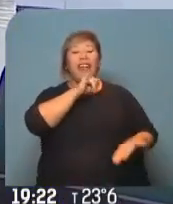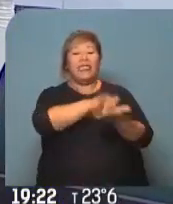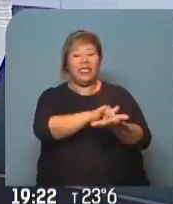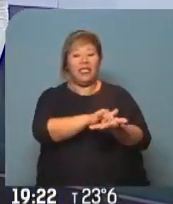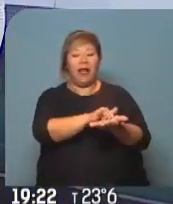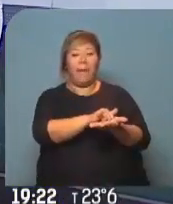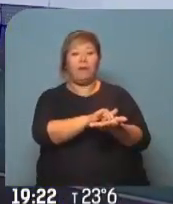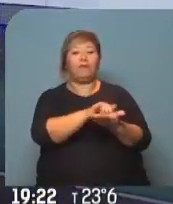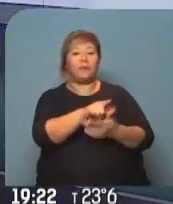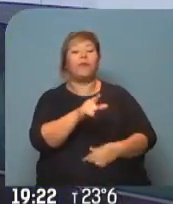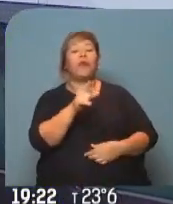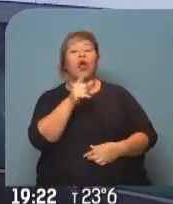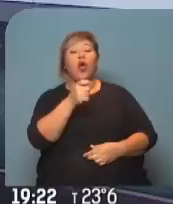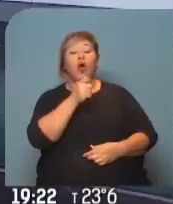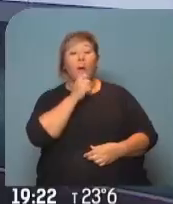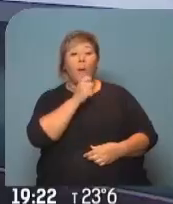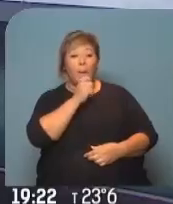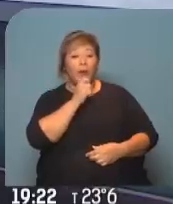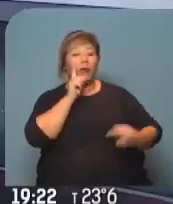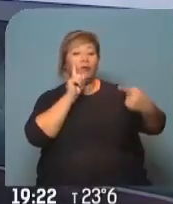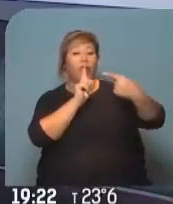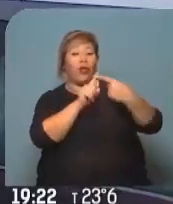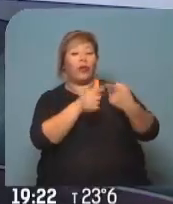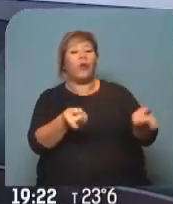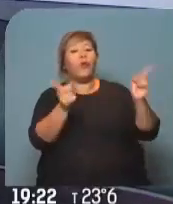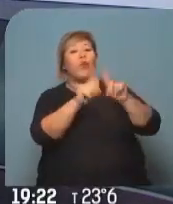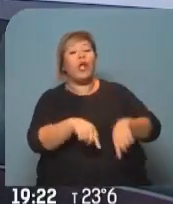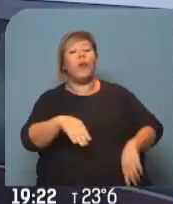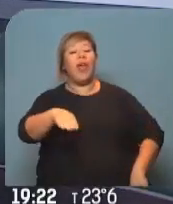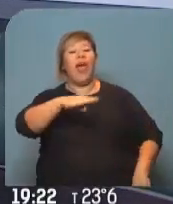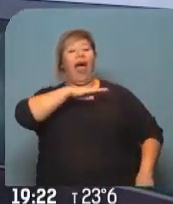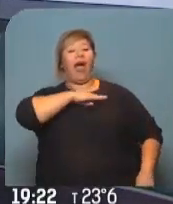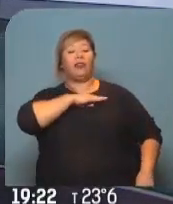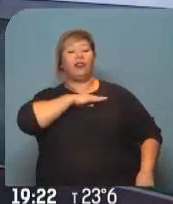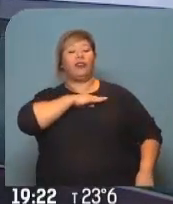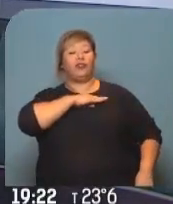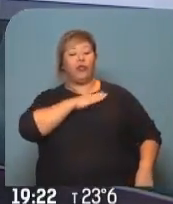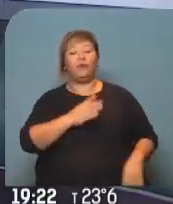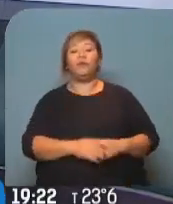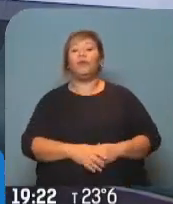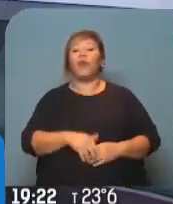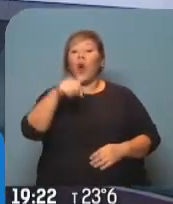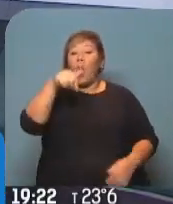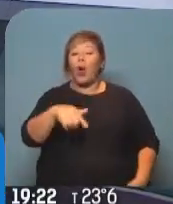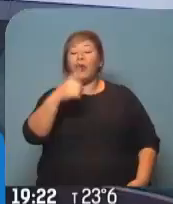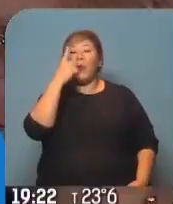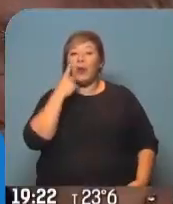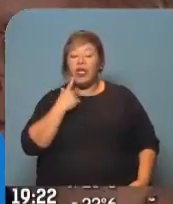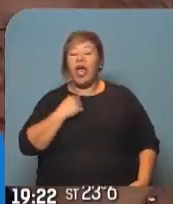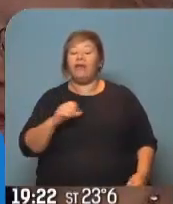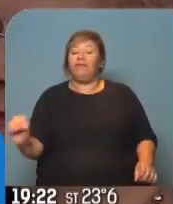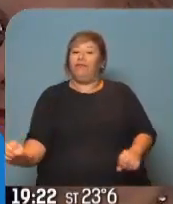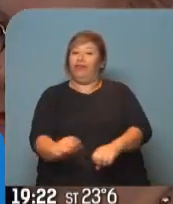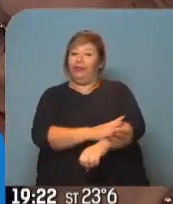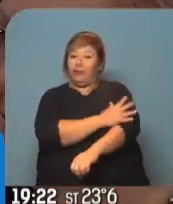contacto con vos, Gastón, contanos qué es lo que está sucediendo en este acto. Una jornada muy intensa, muy emotiva, de mucho encuentro que